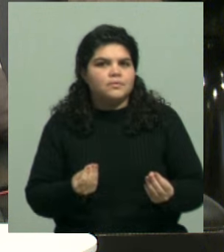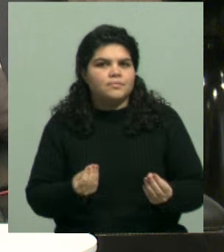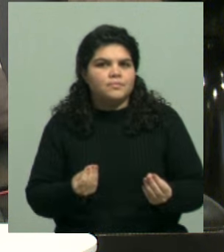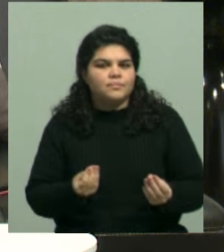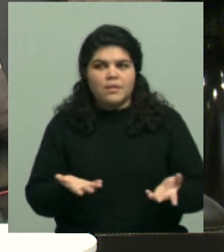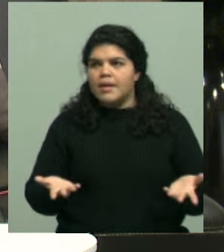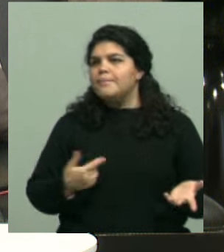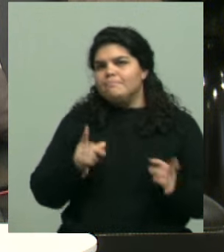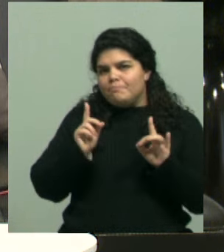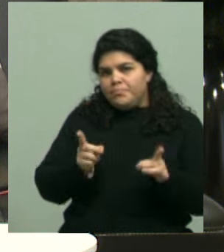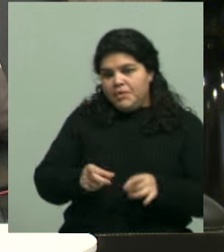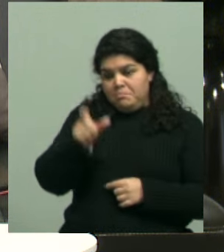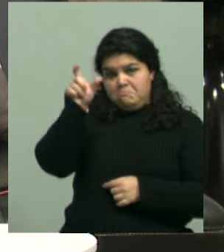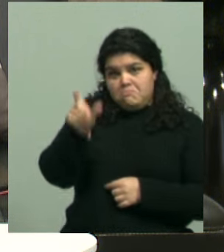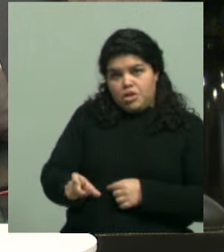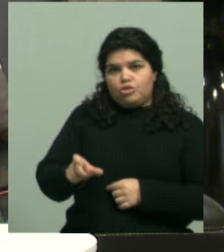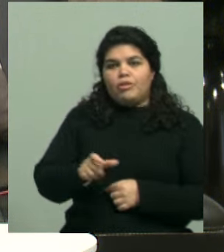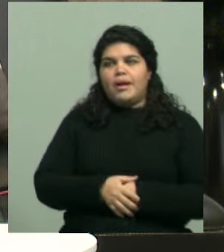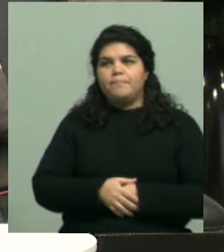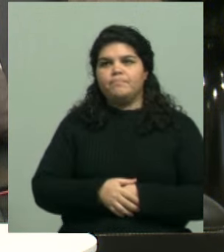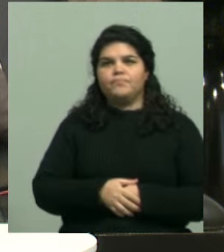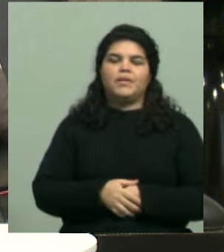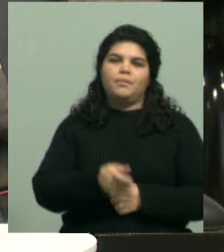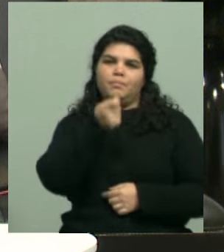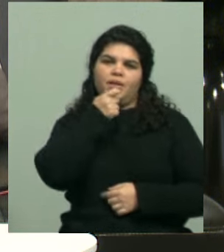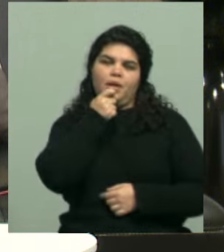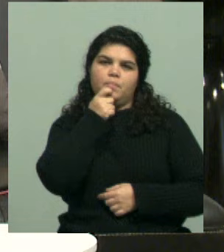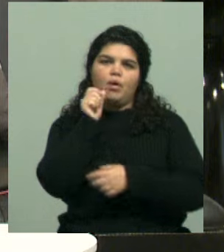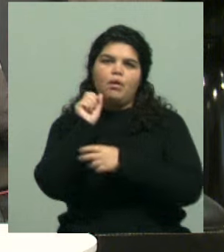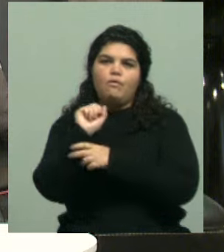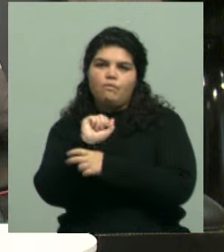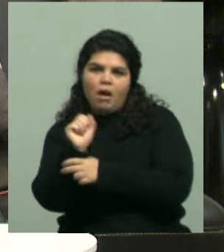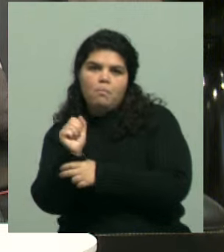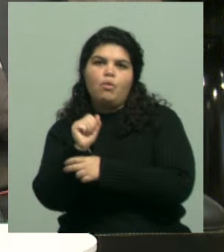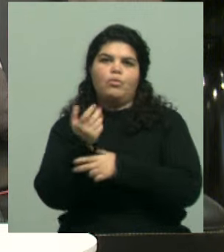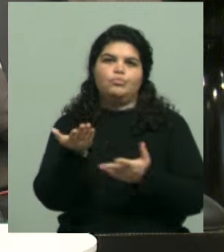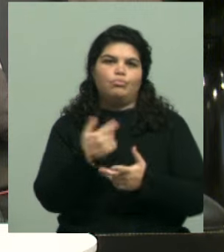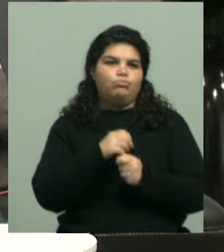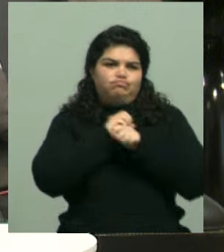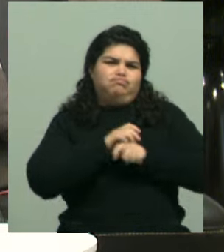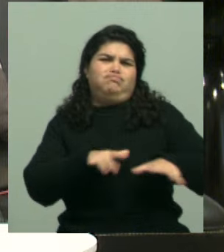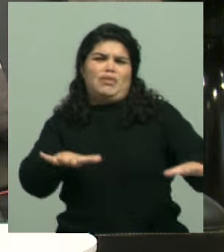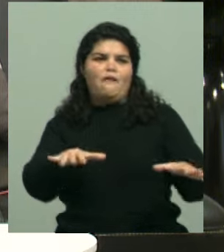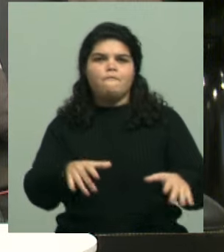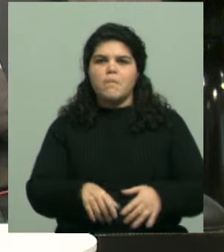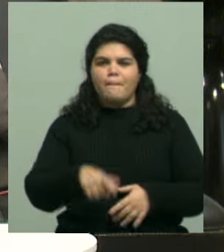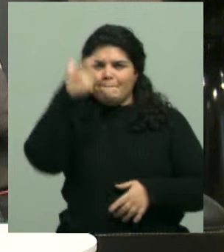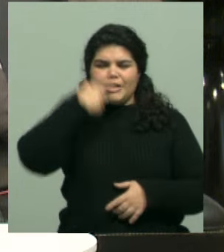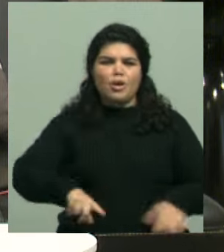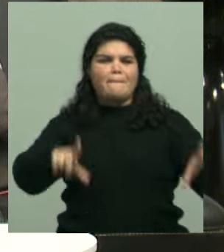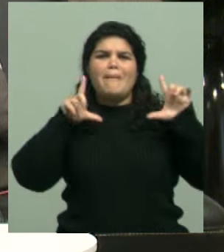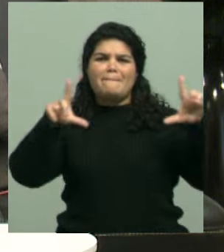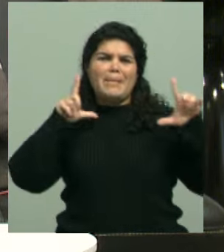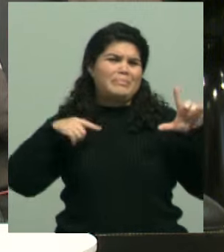específico de una persona con muchísimos seguidores, llámese influencer, futbolista, vamos a poner de ejemplo a Messi, que es una persona que tiene, es uno de